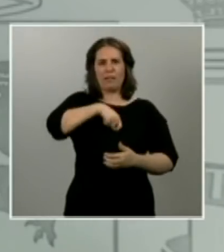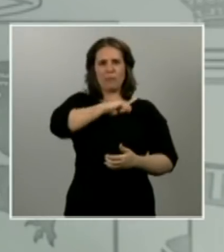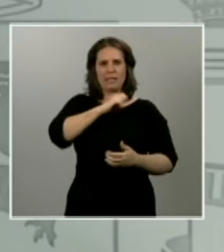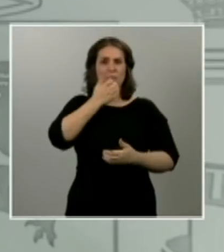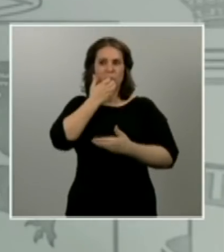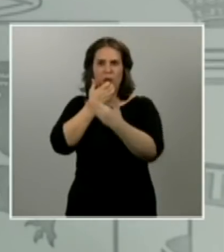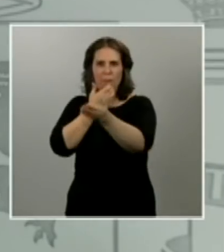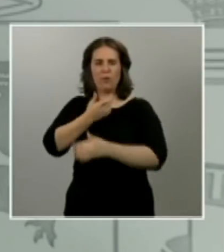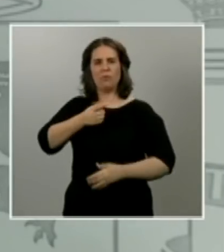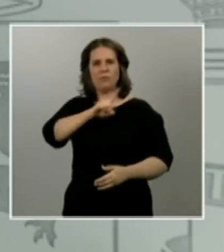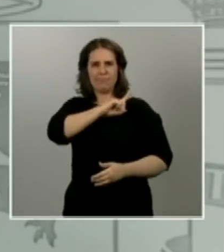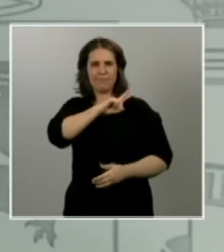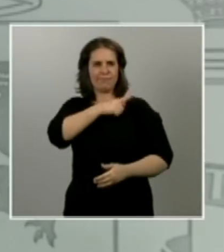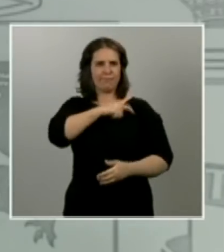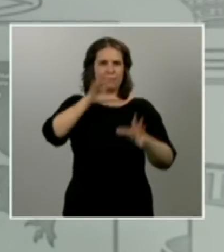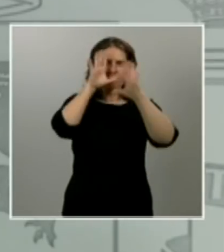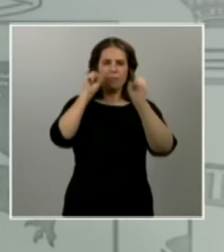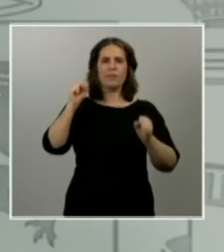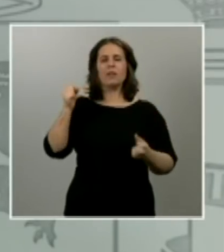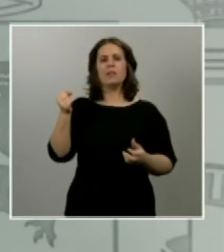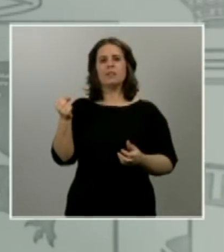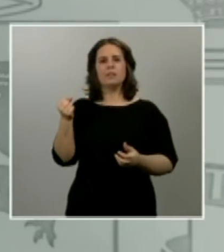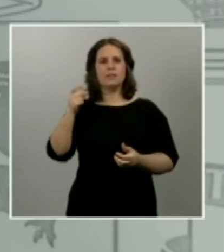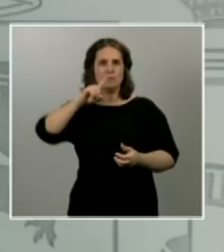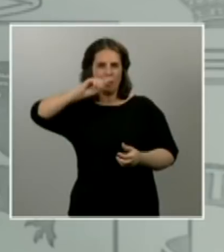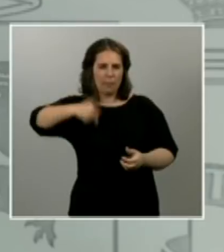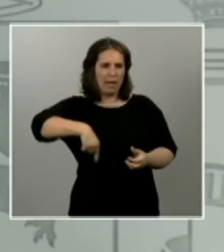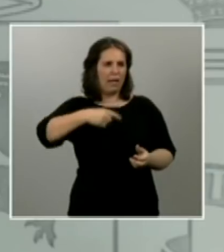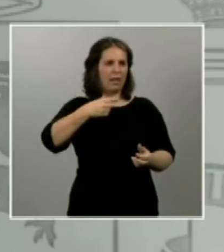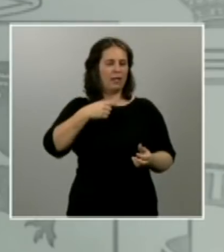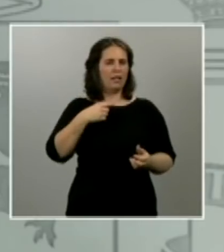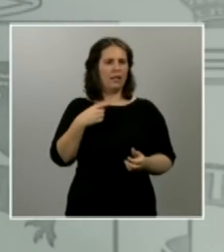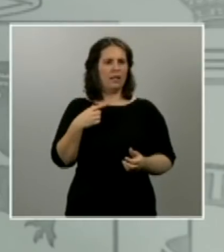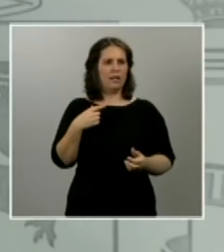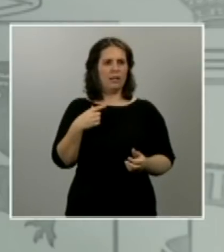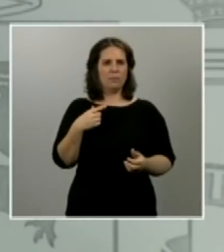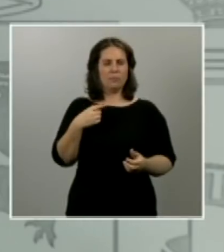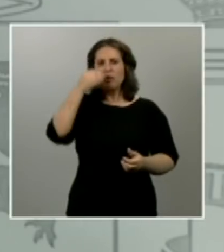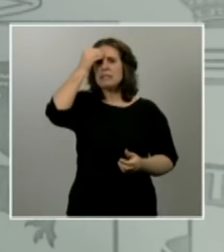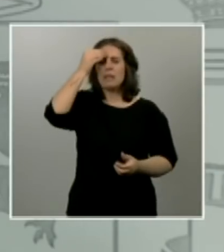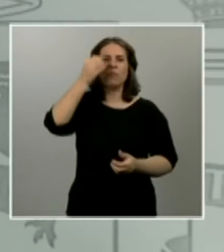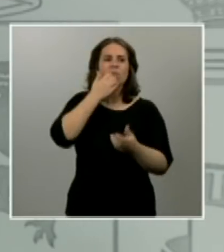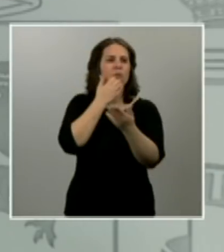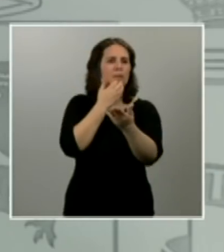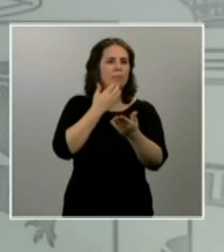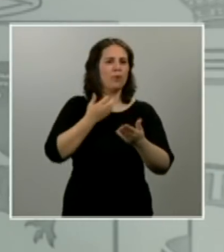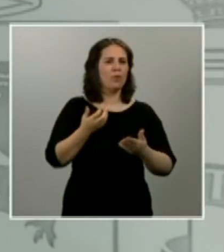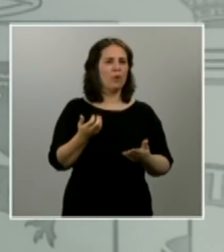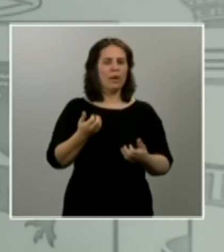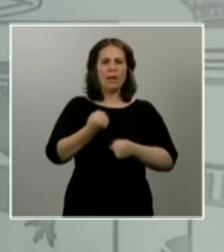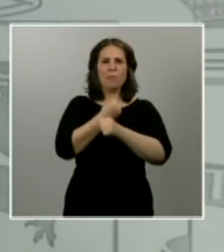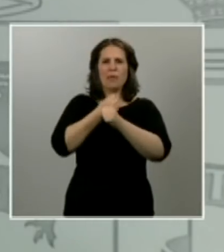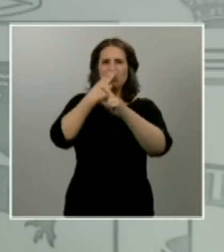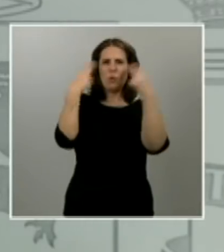del estado las fuerzas armadas como también en fin pensando en empleados públicos que están